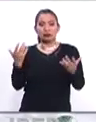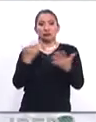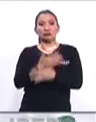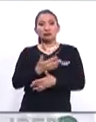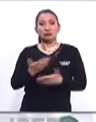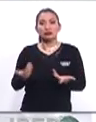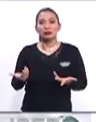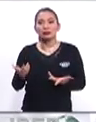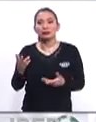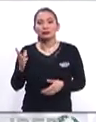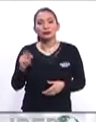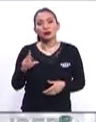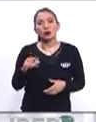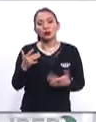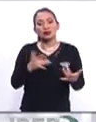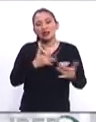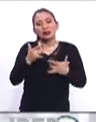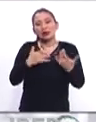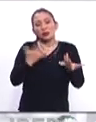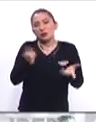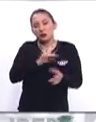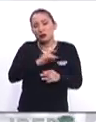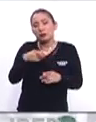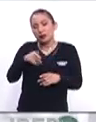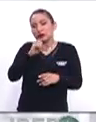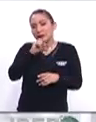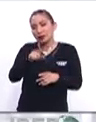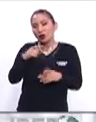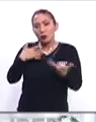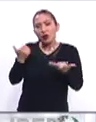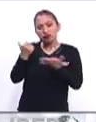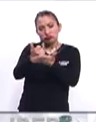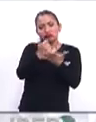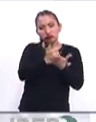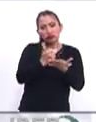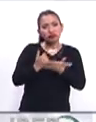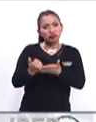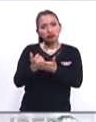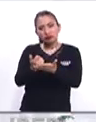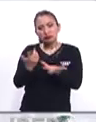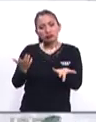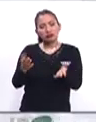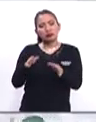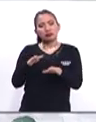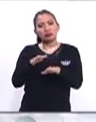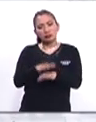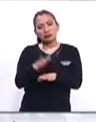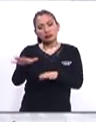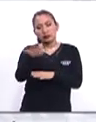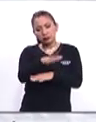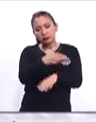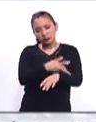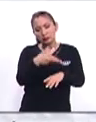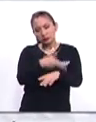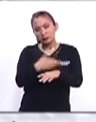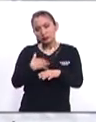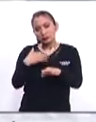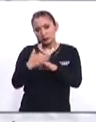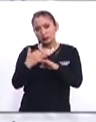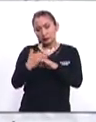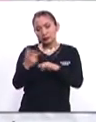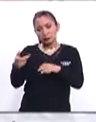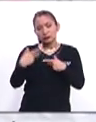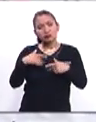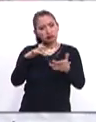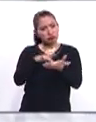no se siente ese miedo, pero también se siente esa colaboración hacia el proceso que se acabó de vivir.